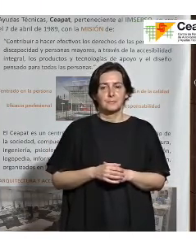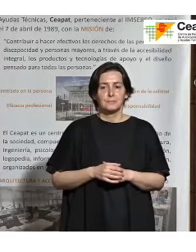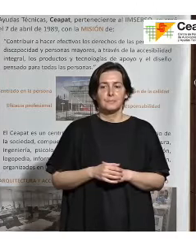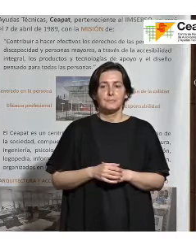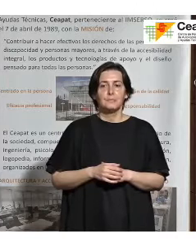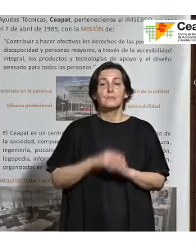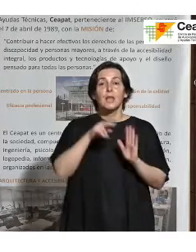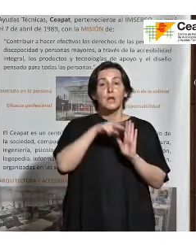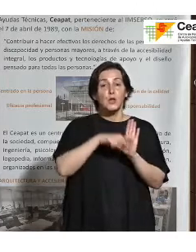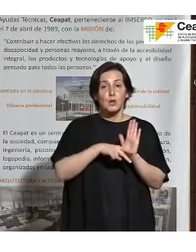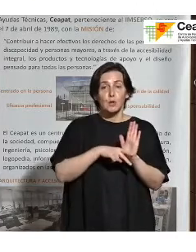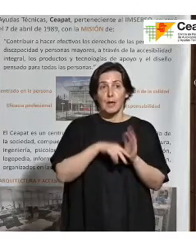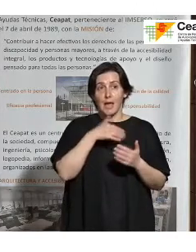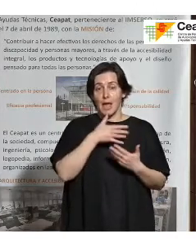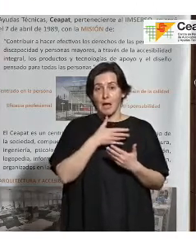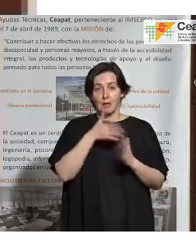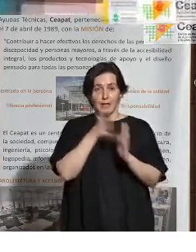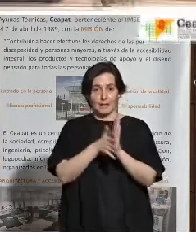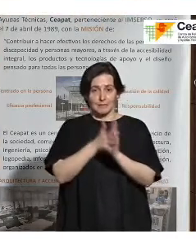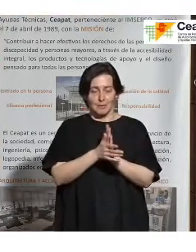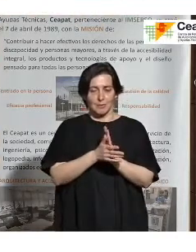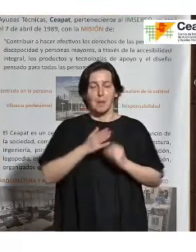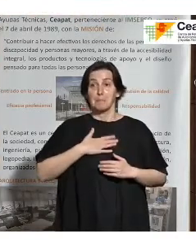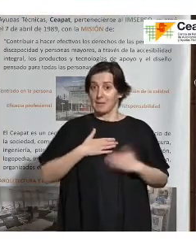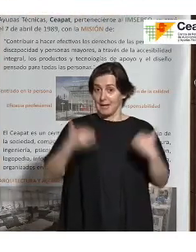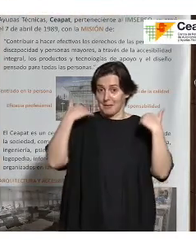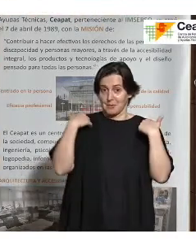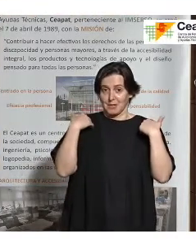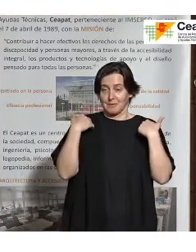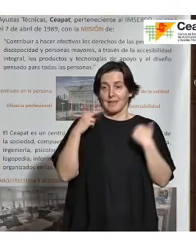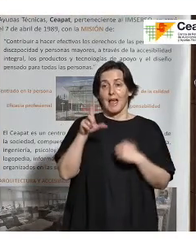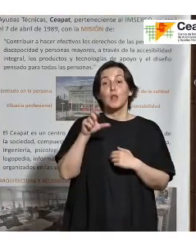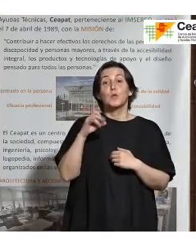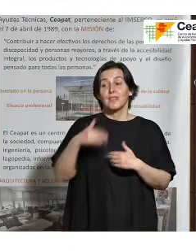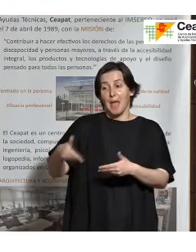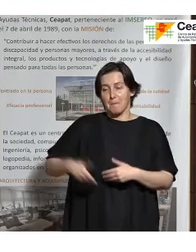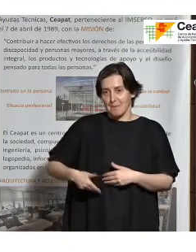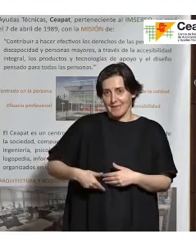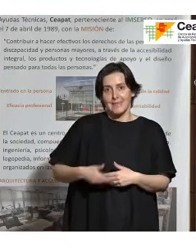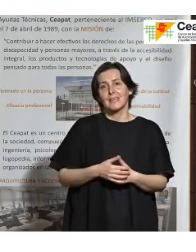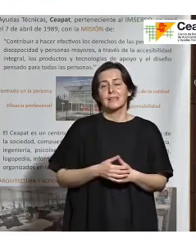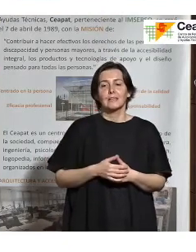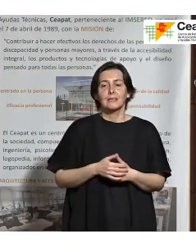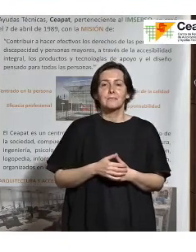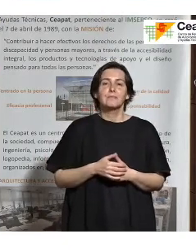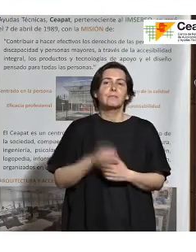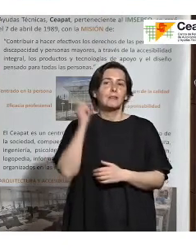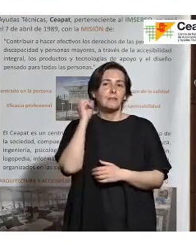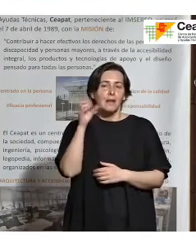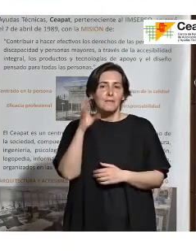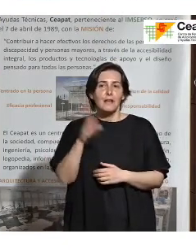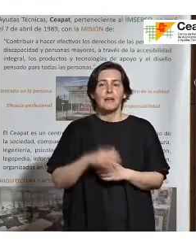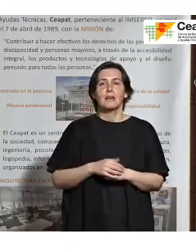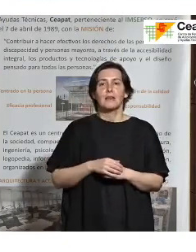La norma por la que vamos a hablar, mi cometido, lo que me pidió Lucía es intentar hablar un poquito de normalización,